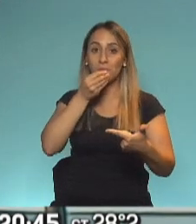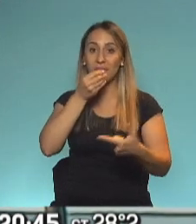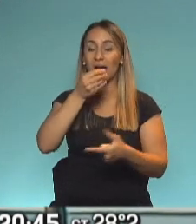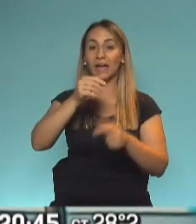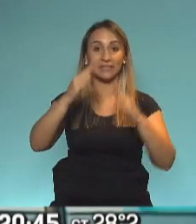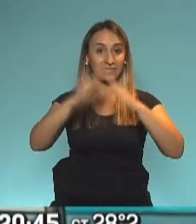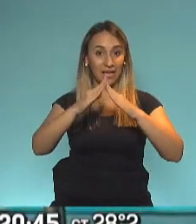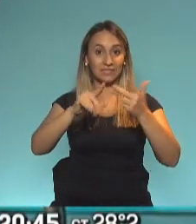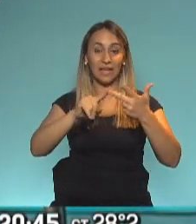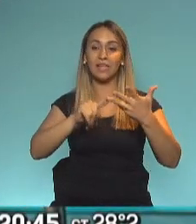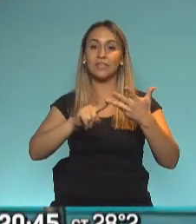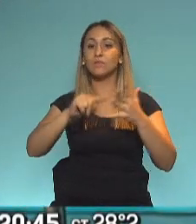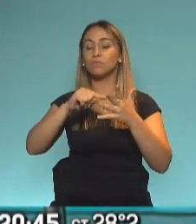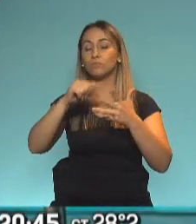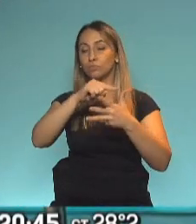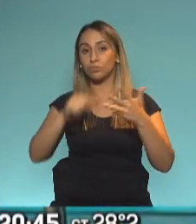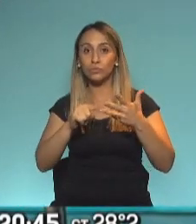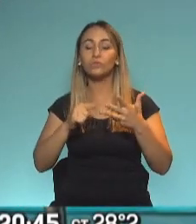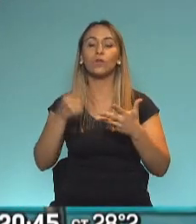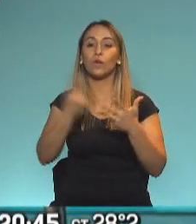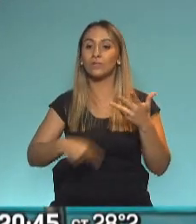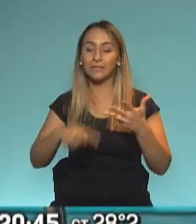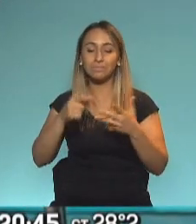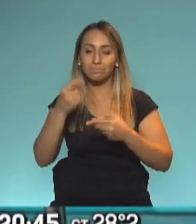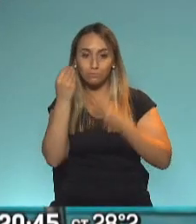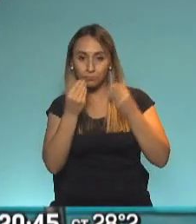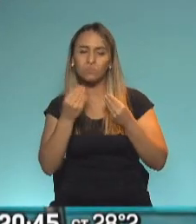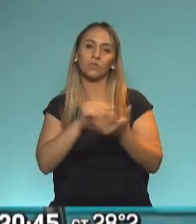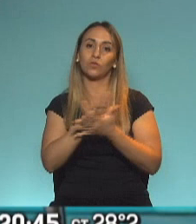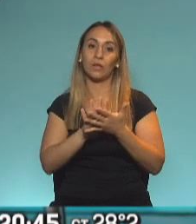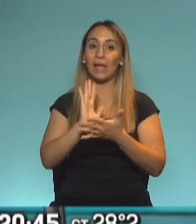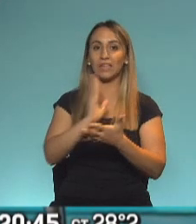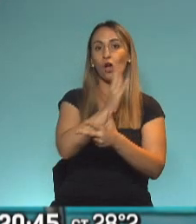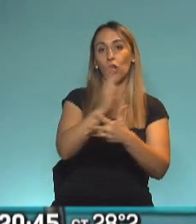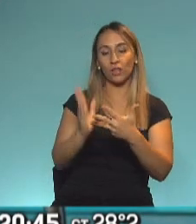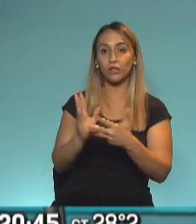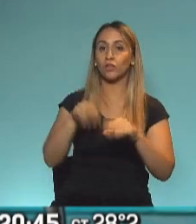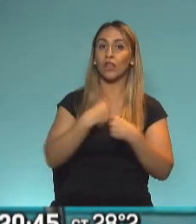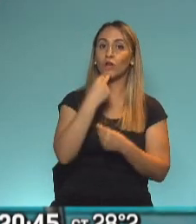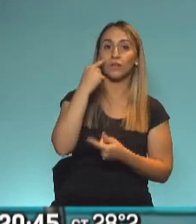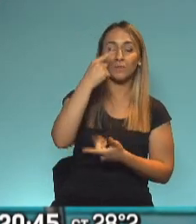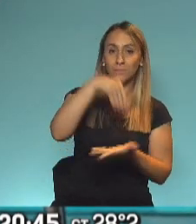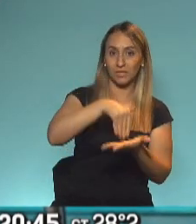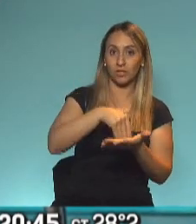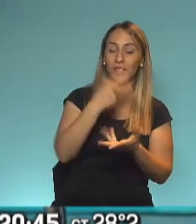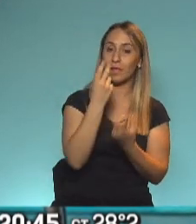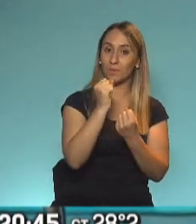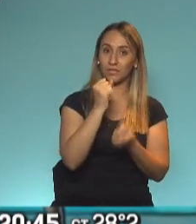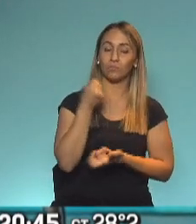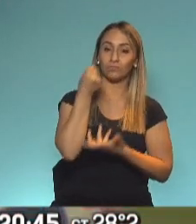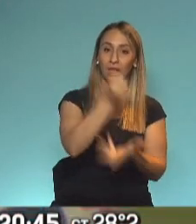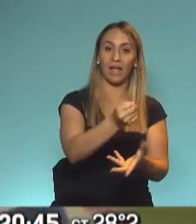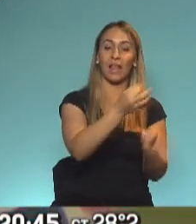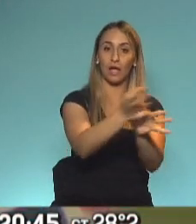resolver lo que preocupa a la gente. Y los anuncios fueron en ese orden, ¿no? 11.000 millones de pesos para infraestructura escolar,